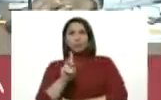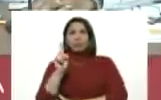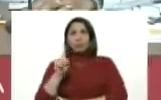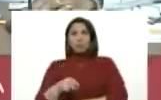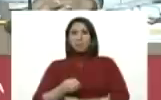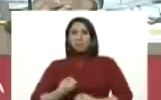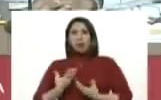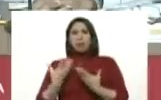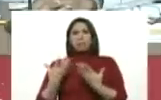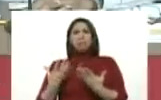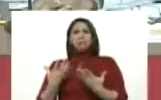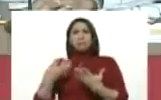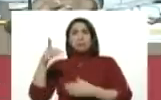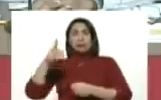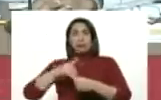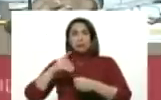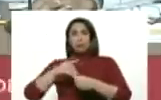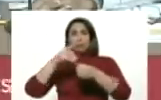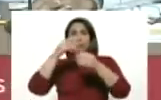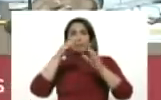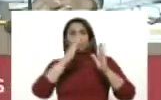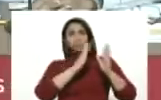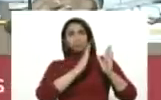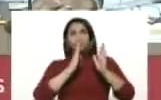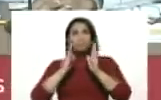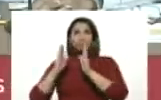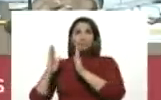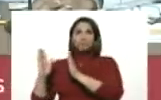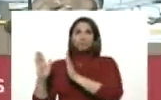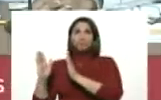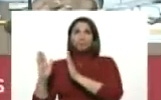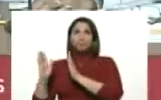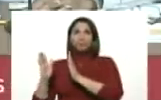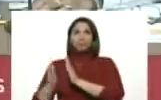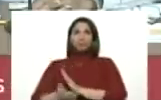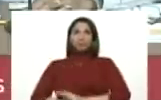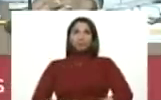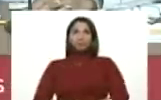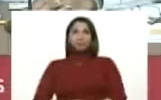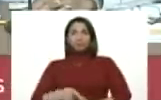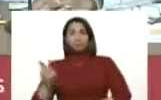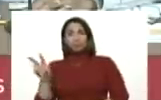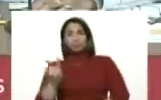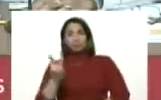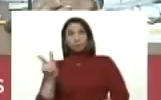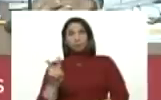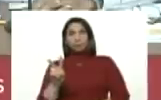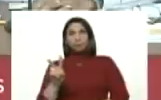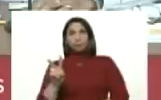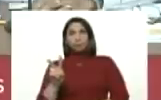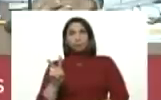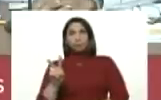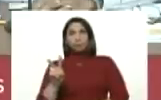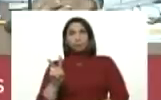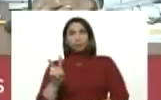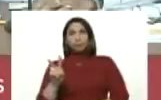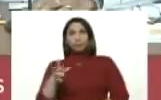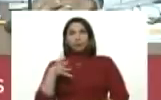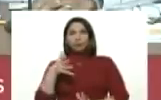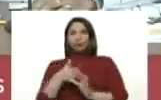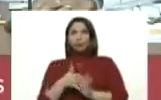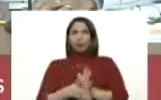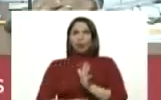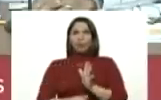Ahí están los datos concretos. Los datos concretos de Venezuela en cuanto a la